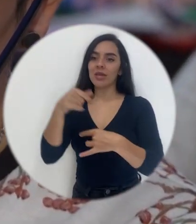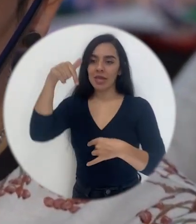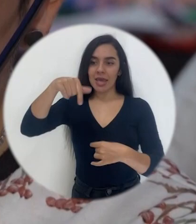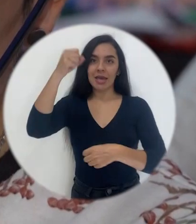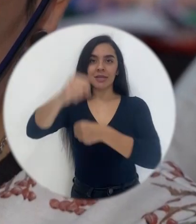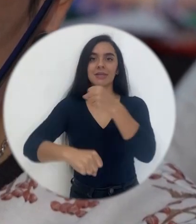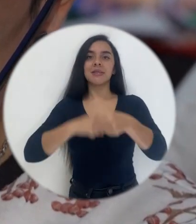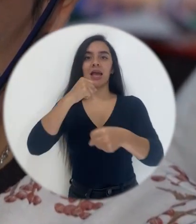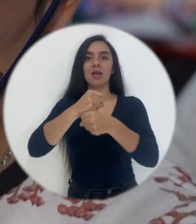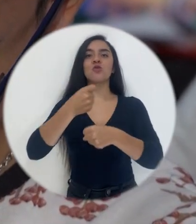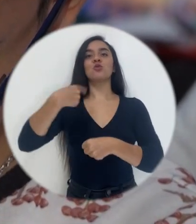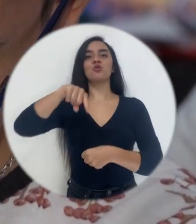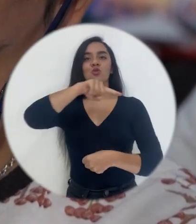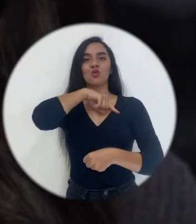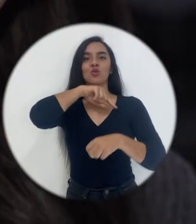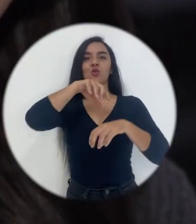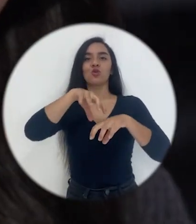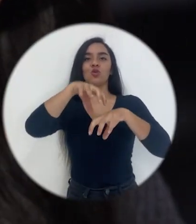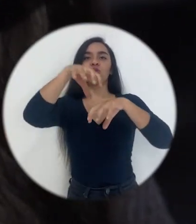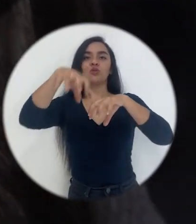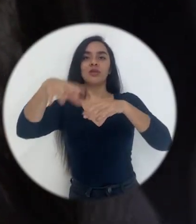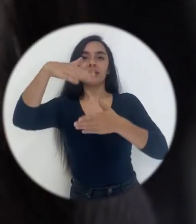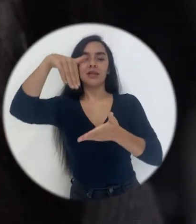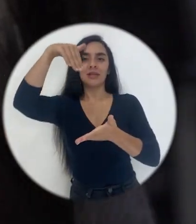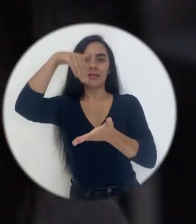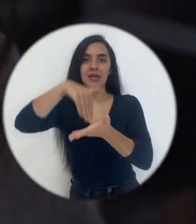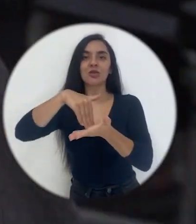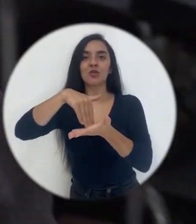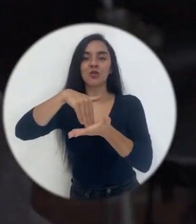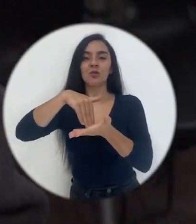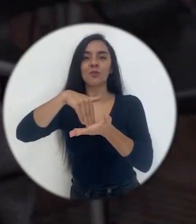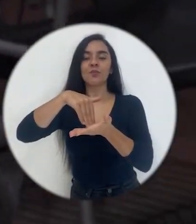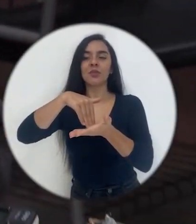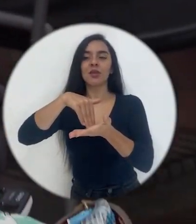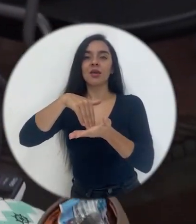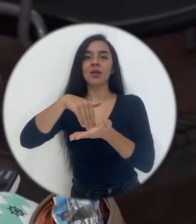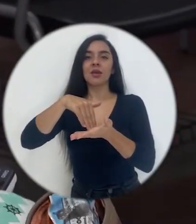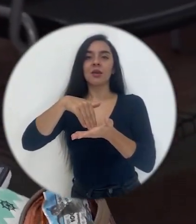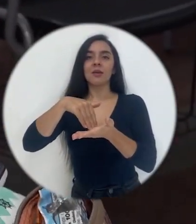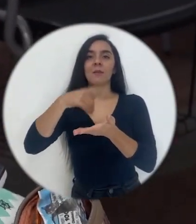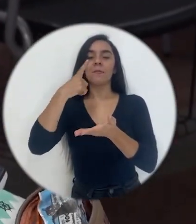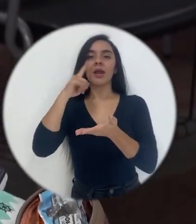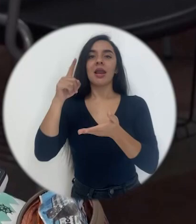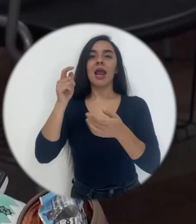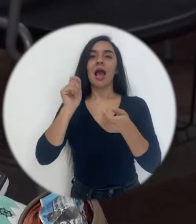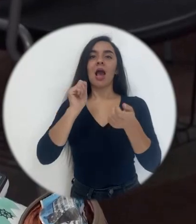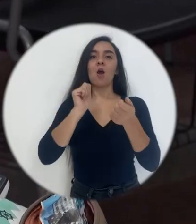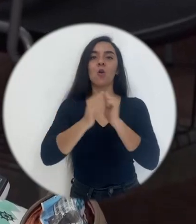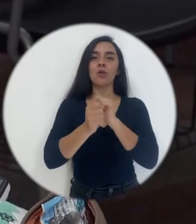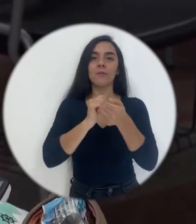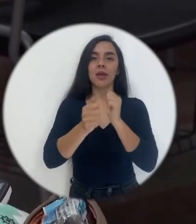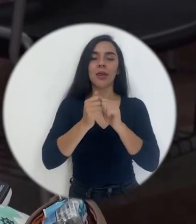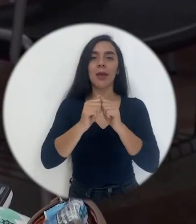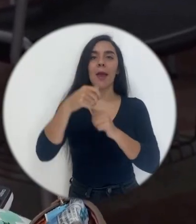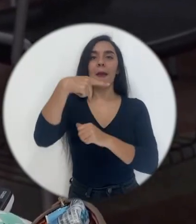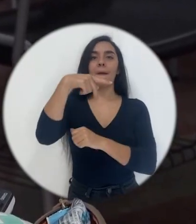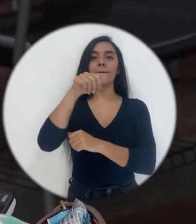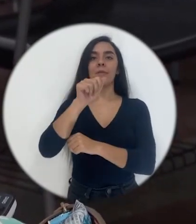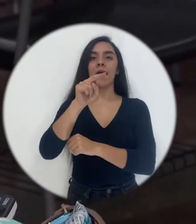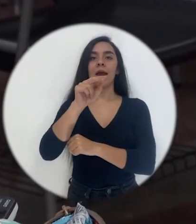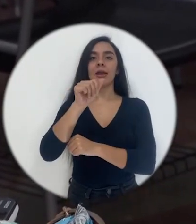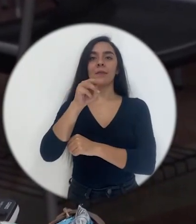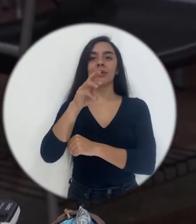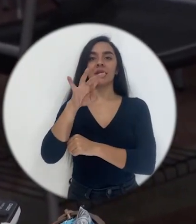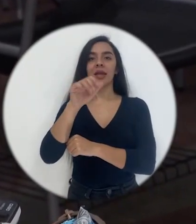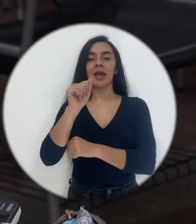matemática fuimos nosotros la sede de la PACMO que es la es la olimpiada panamericana de